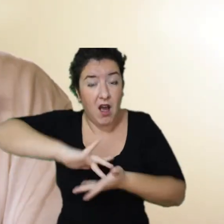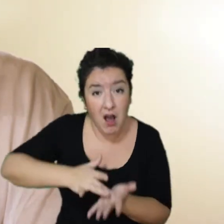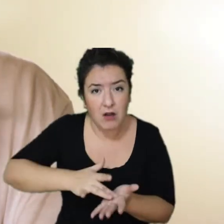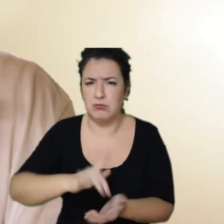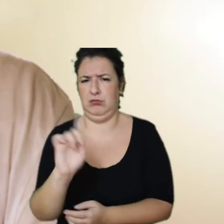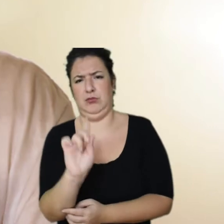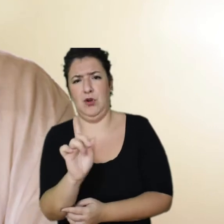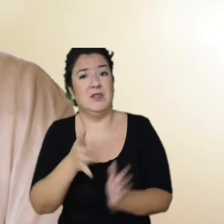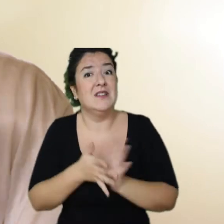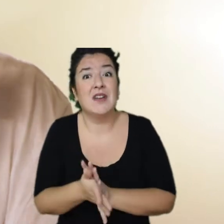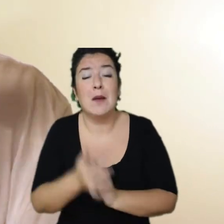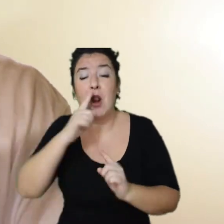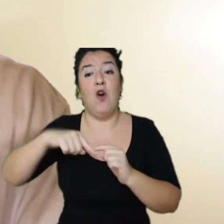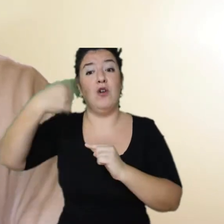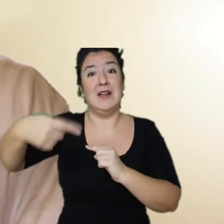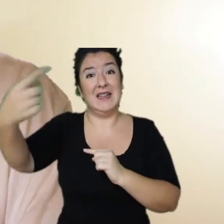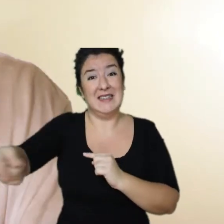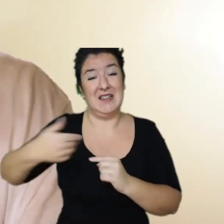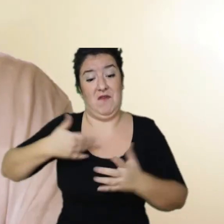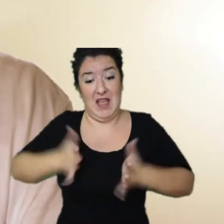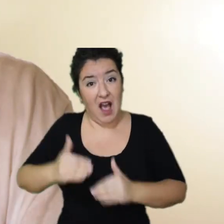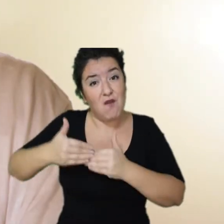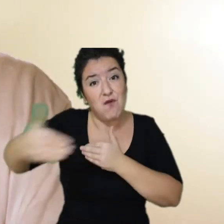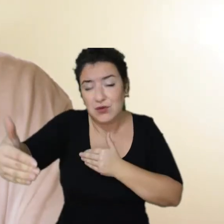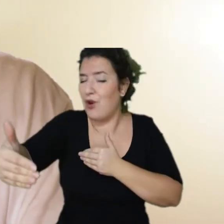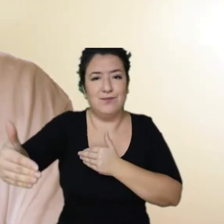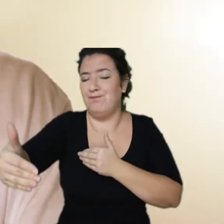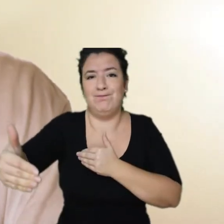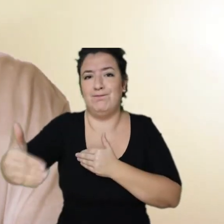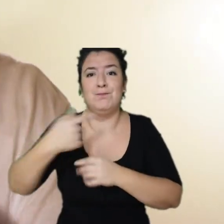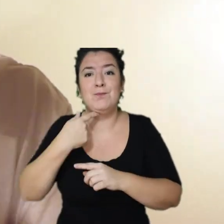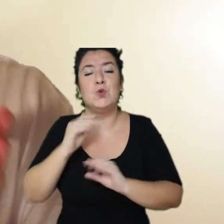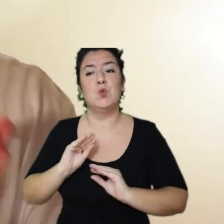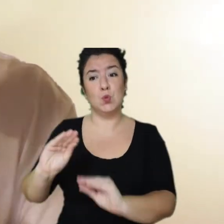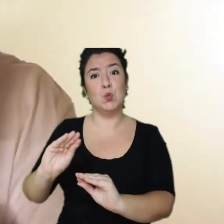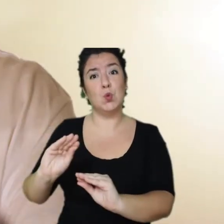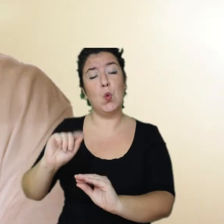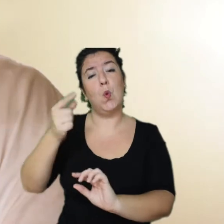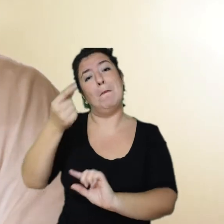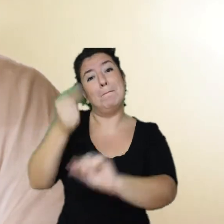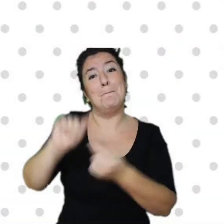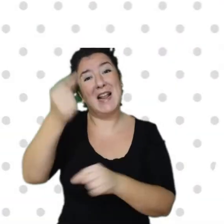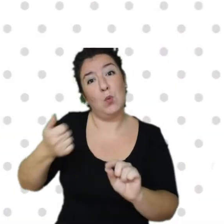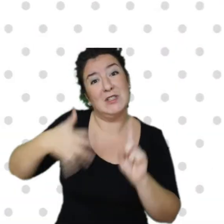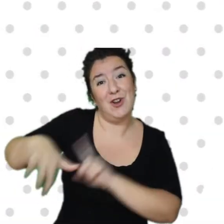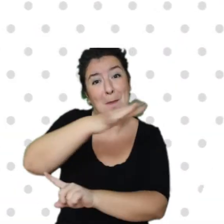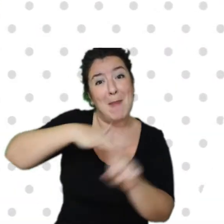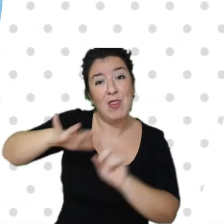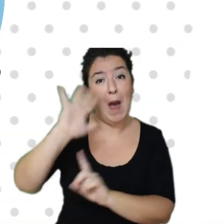gastando los recursos de las generaciones futuras. Estamos gastando el presupuesto de nuestros hijos y de nuestros nietos.